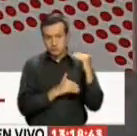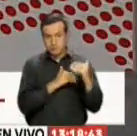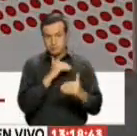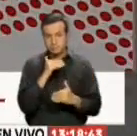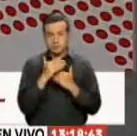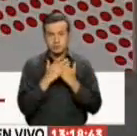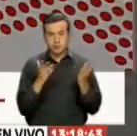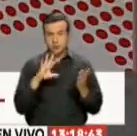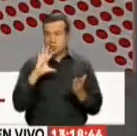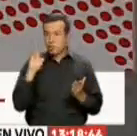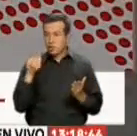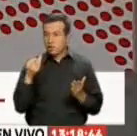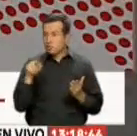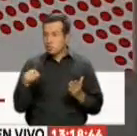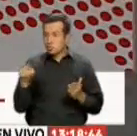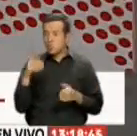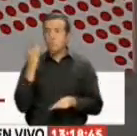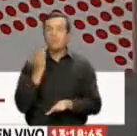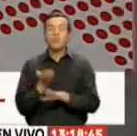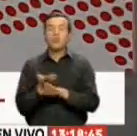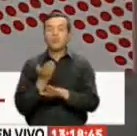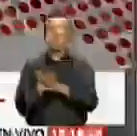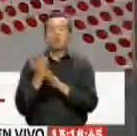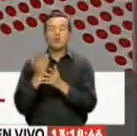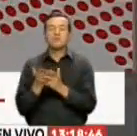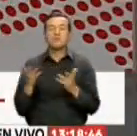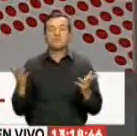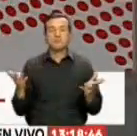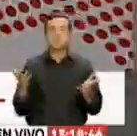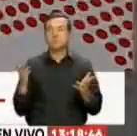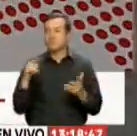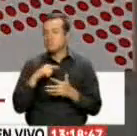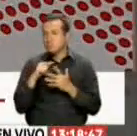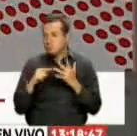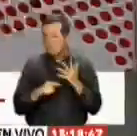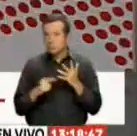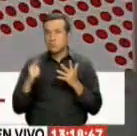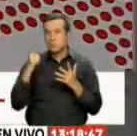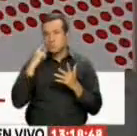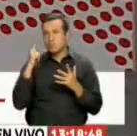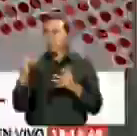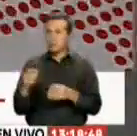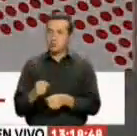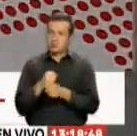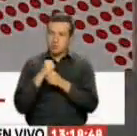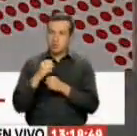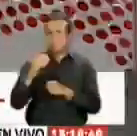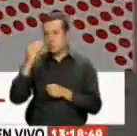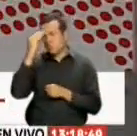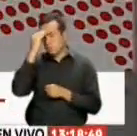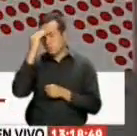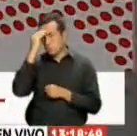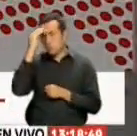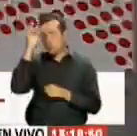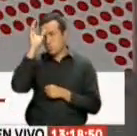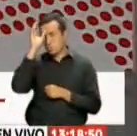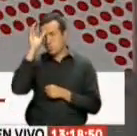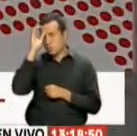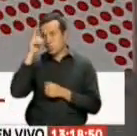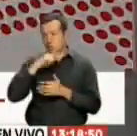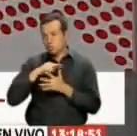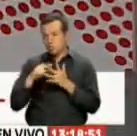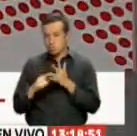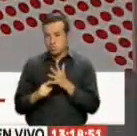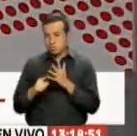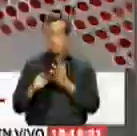Unasur lo que planteaba era una serie de instancias Teníamos la de seguridad, la de educación, la de cultura Que